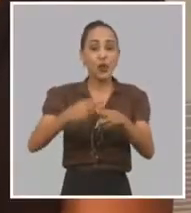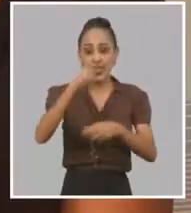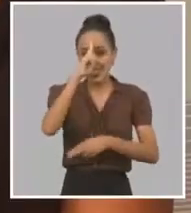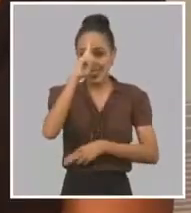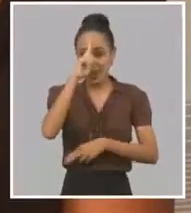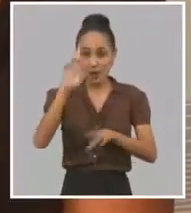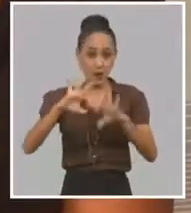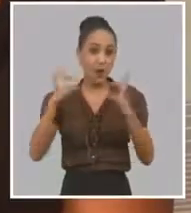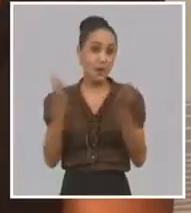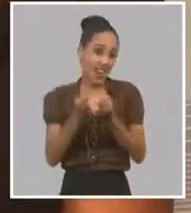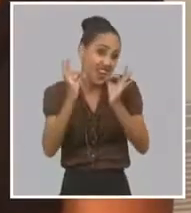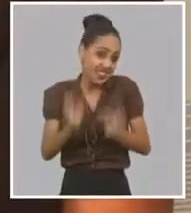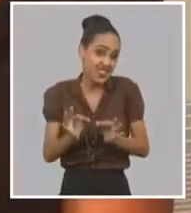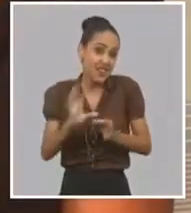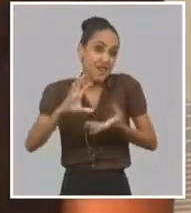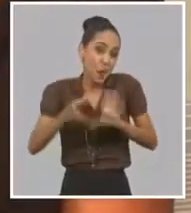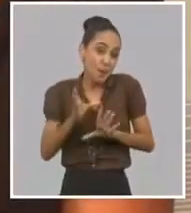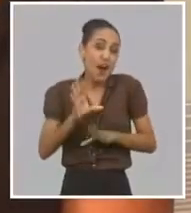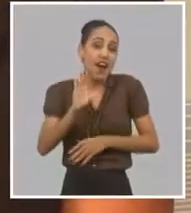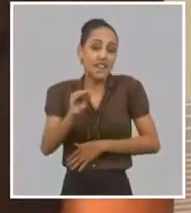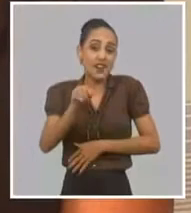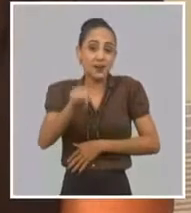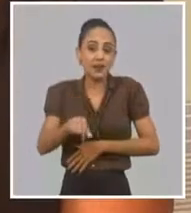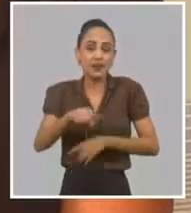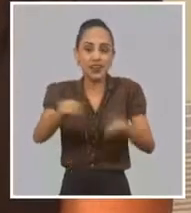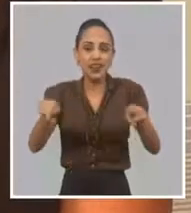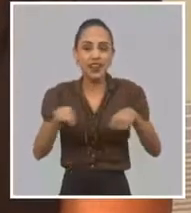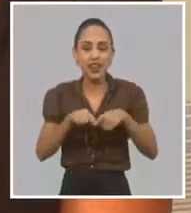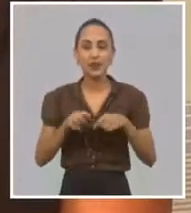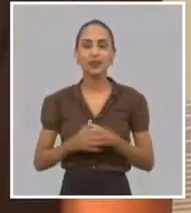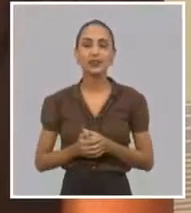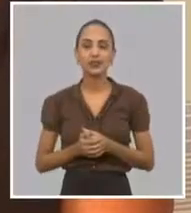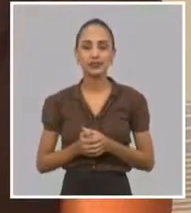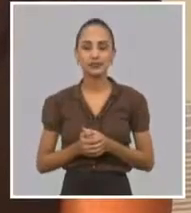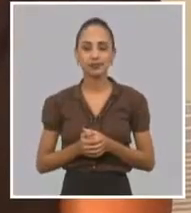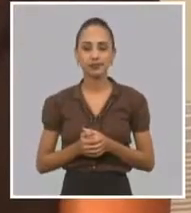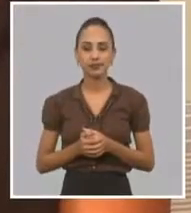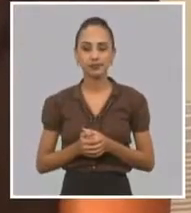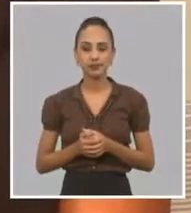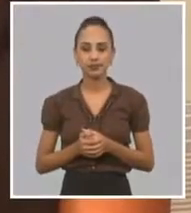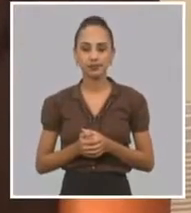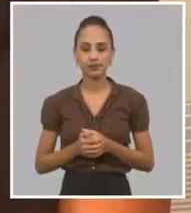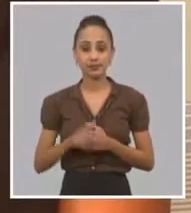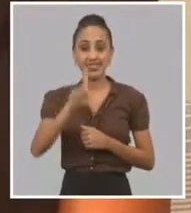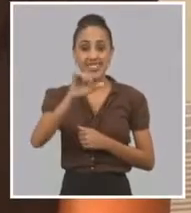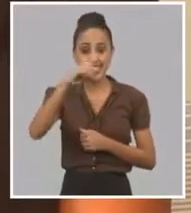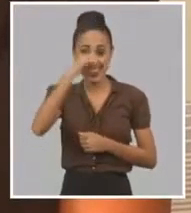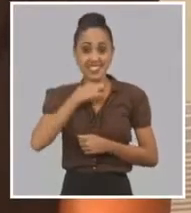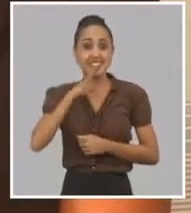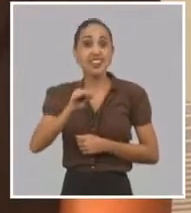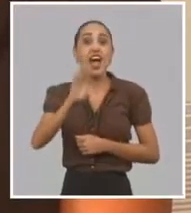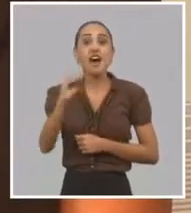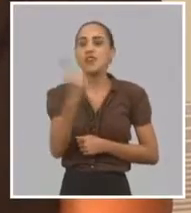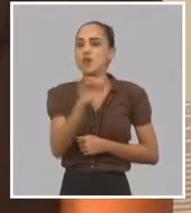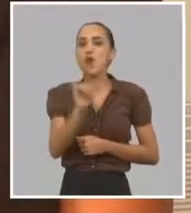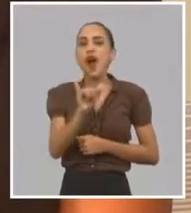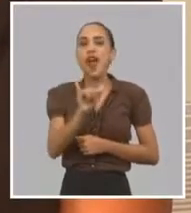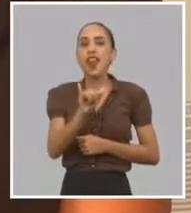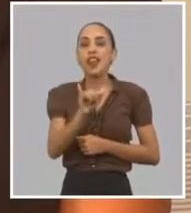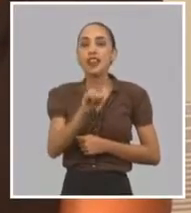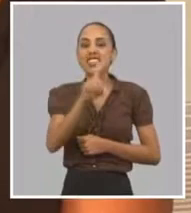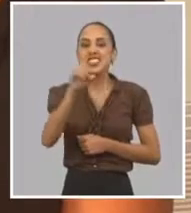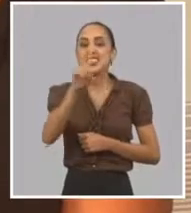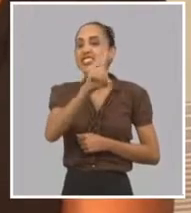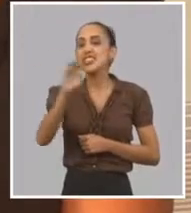así decíamos en el aula, no, si a Licea la dejan hablar, pues no, el máximo, pero bueno, no era porque la dejaran hablar,